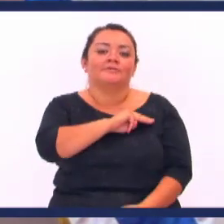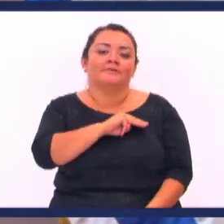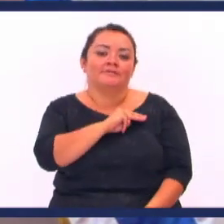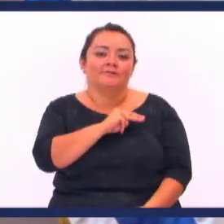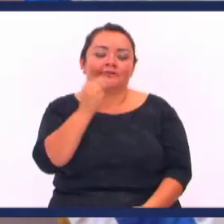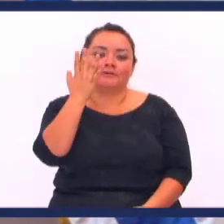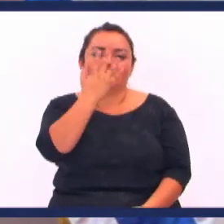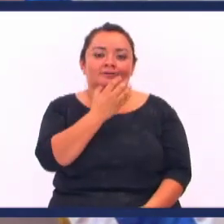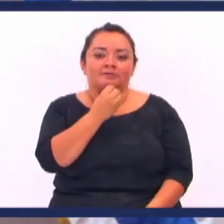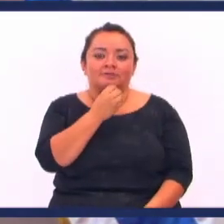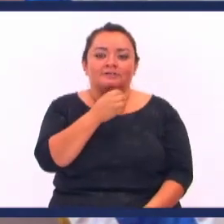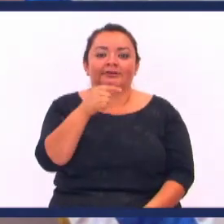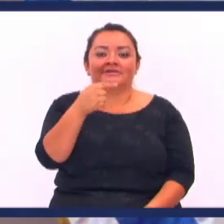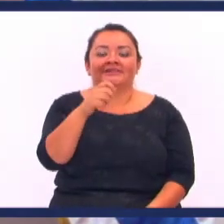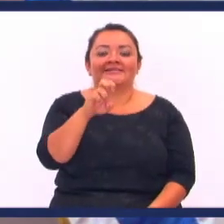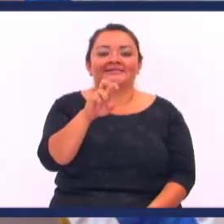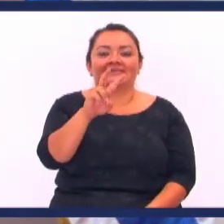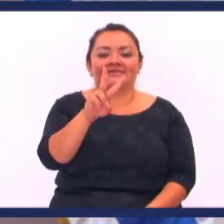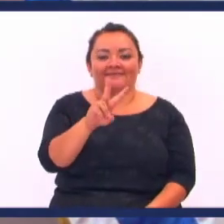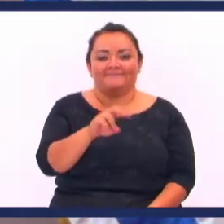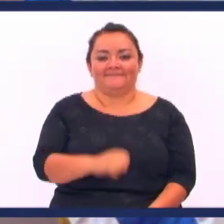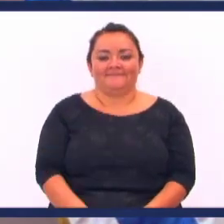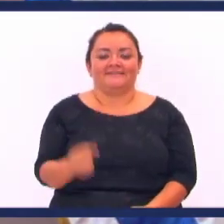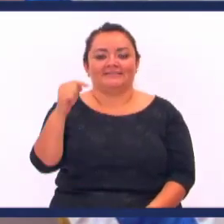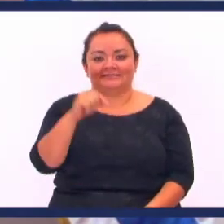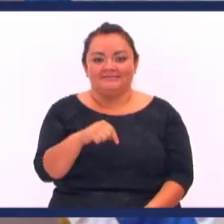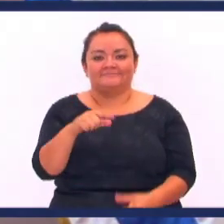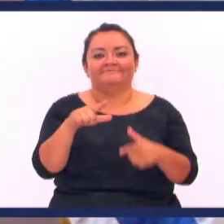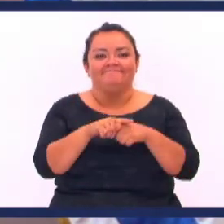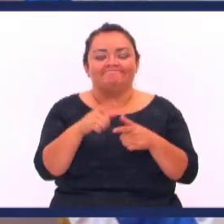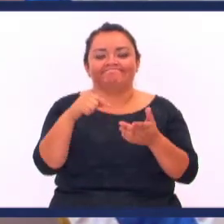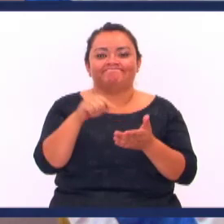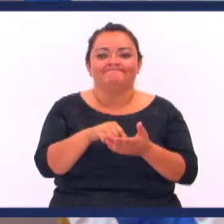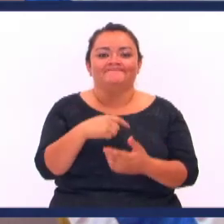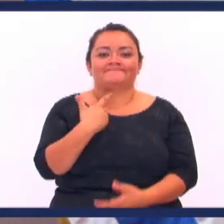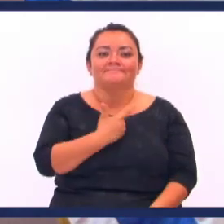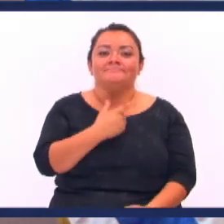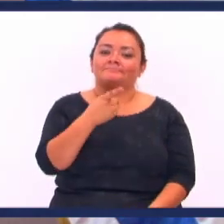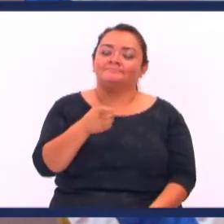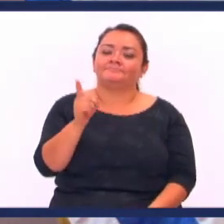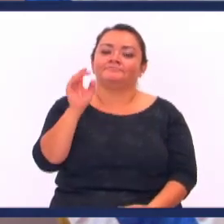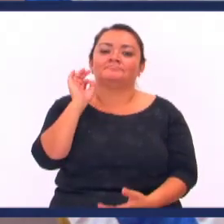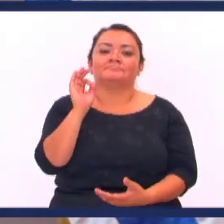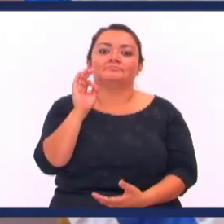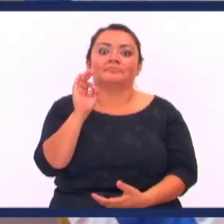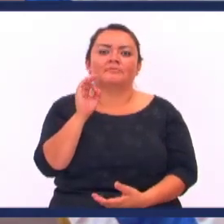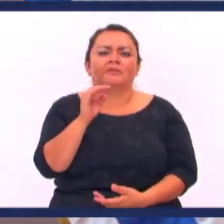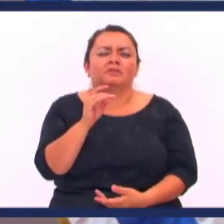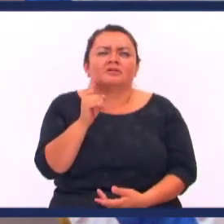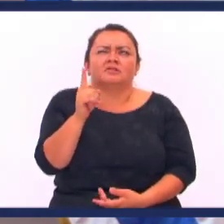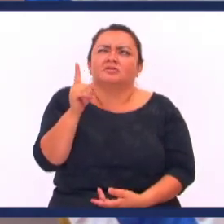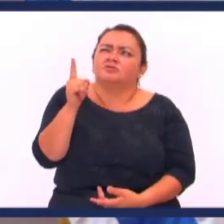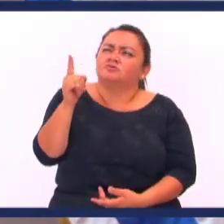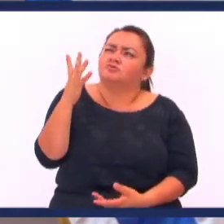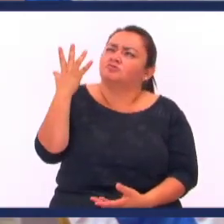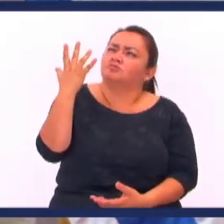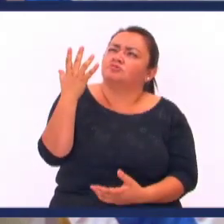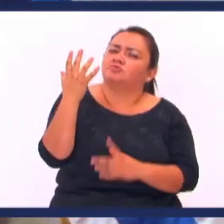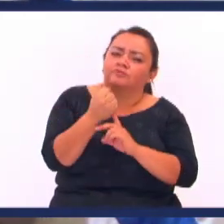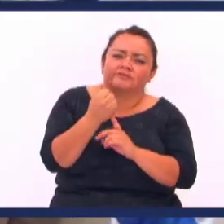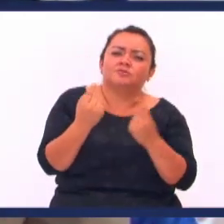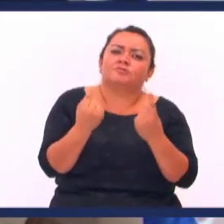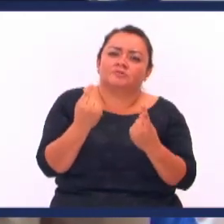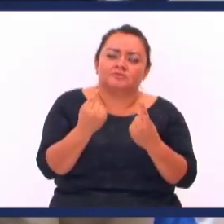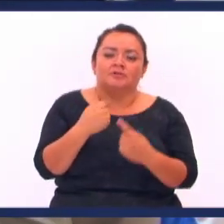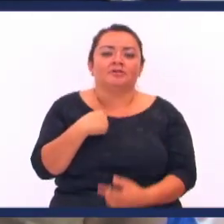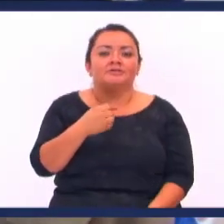ministerio maravilloso de HEV Acá desde las instalaciones del Taber Central Bueno vamos a la palabra ¿Qué pretende Dios con las tribulaciones? Yo quiero